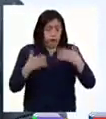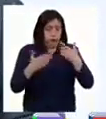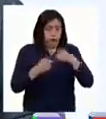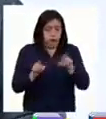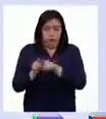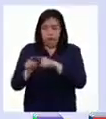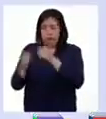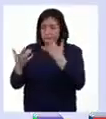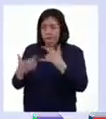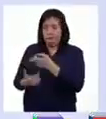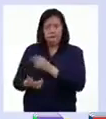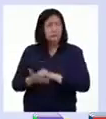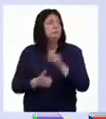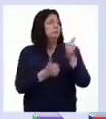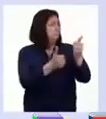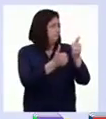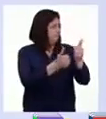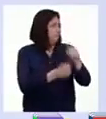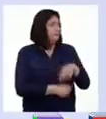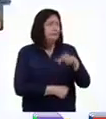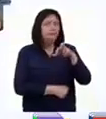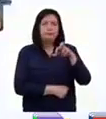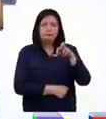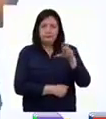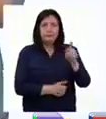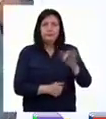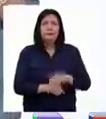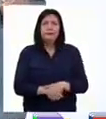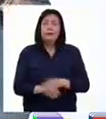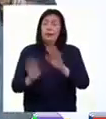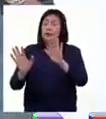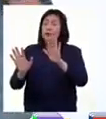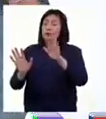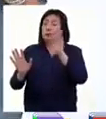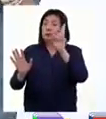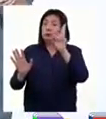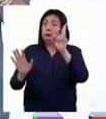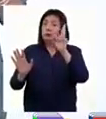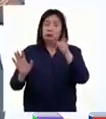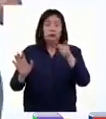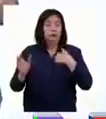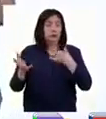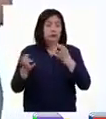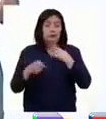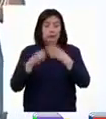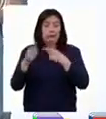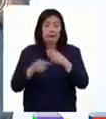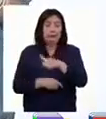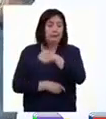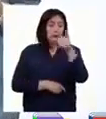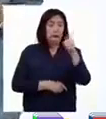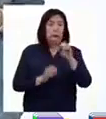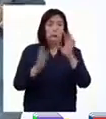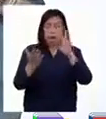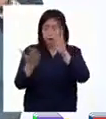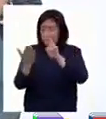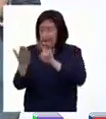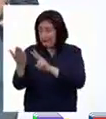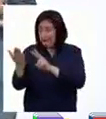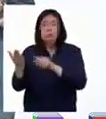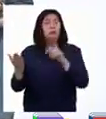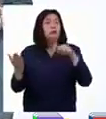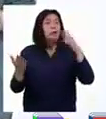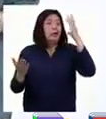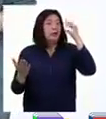y la tristeza. Excelente, Patti. Uy, profesora, justo le quería contar que el otro día leí que cuando